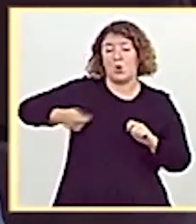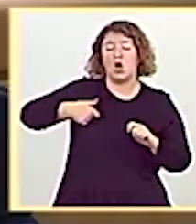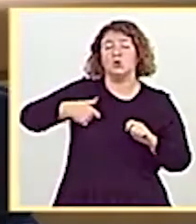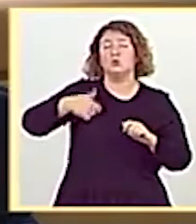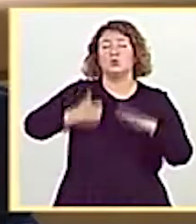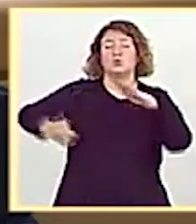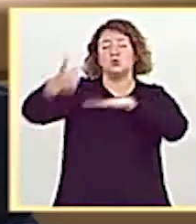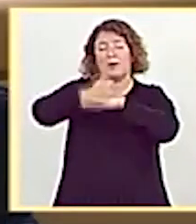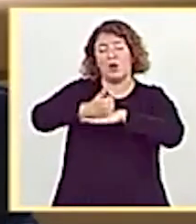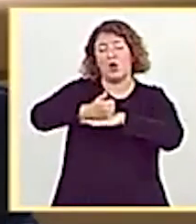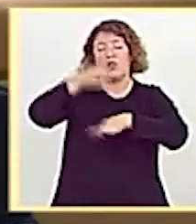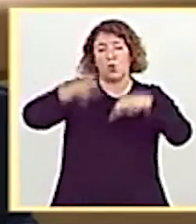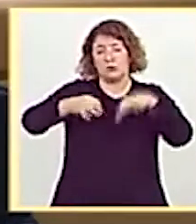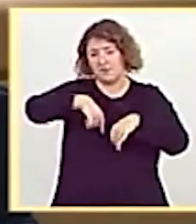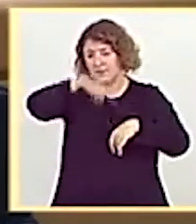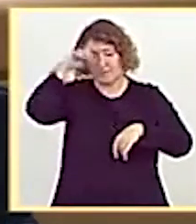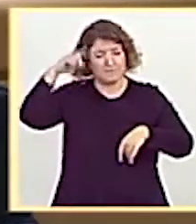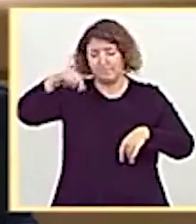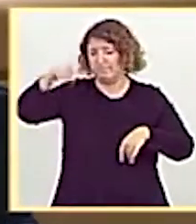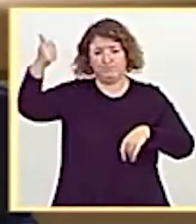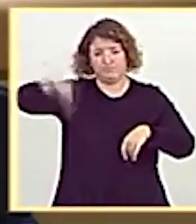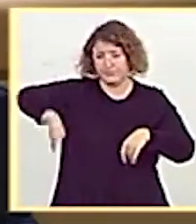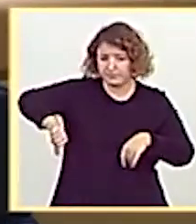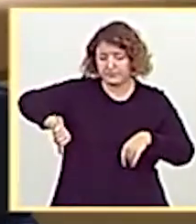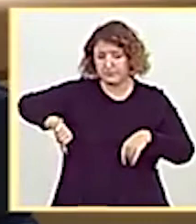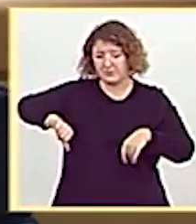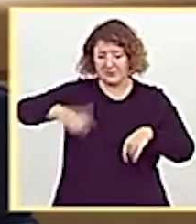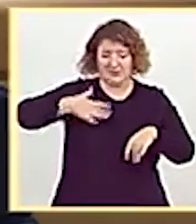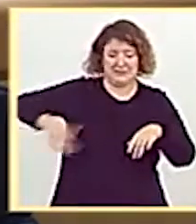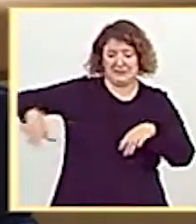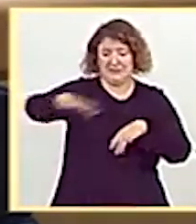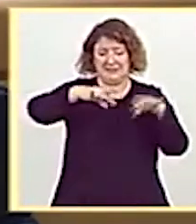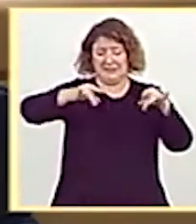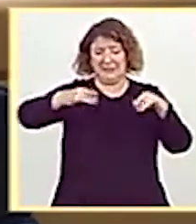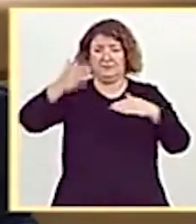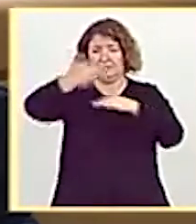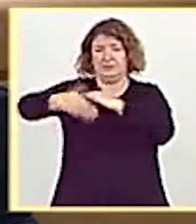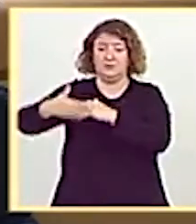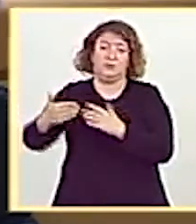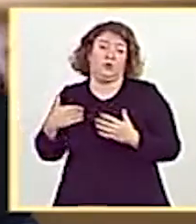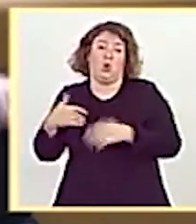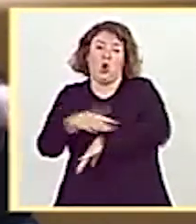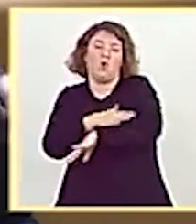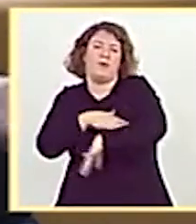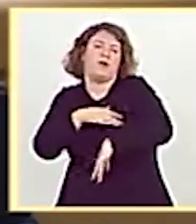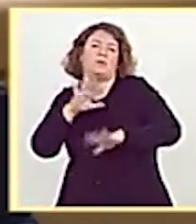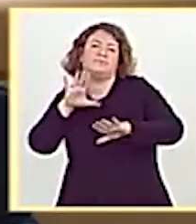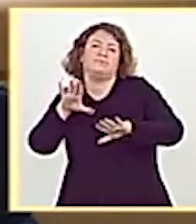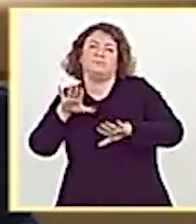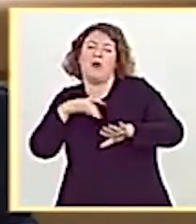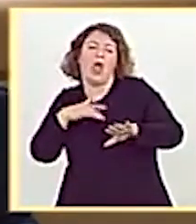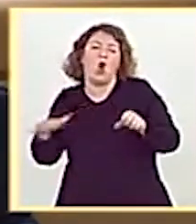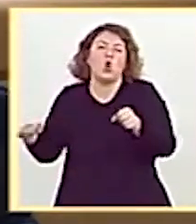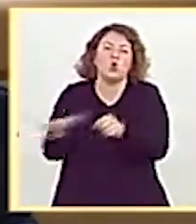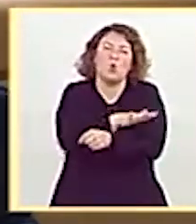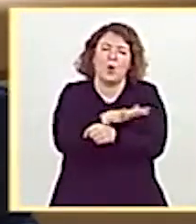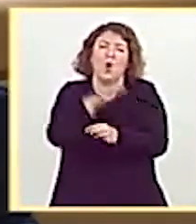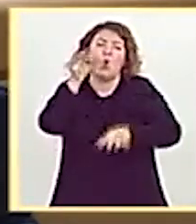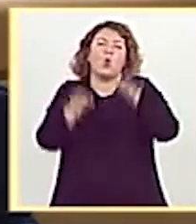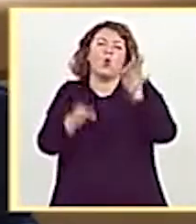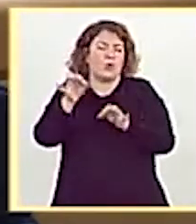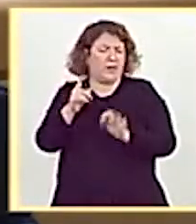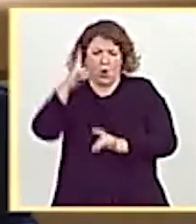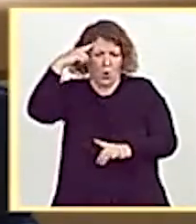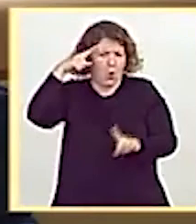Justicia de Madrid no ratificó la medida del confinamiento perimetral, el Gobierno adoptó para dar cobertura jurídica, únicamente para dar cobertura jurídica a esta